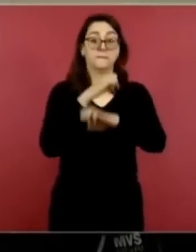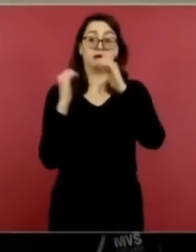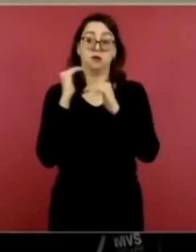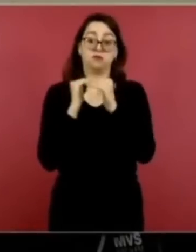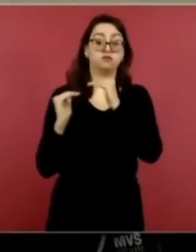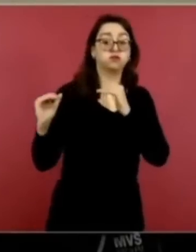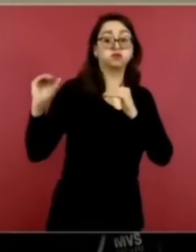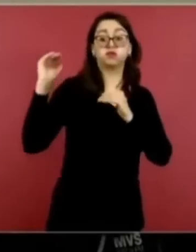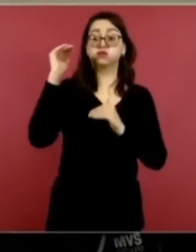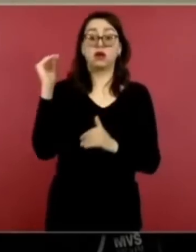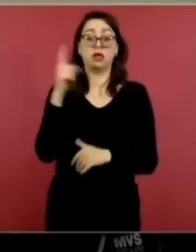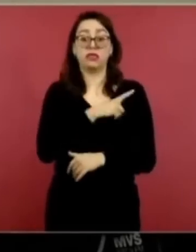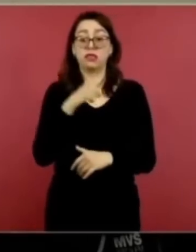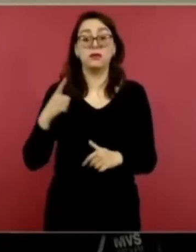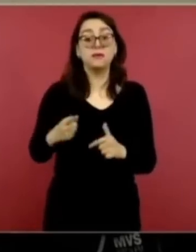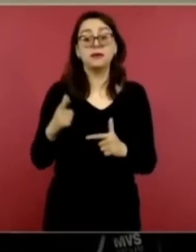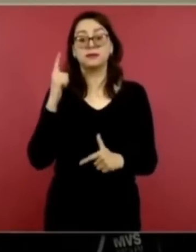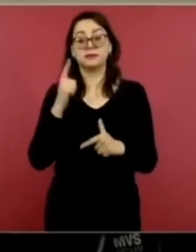síguele